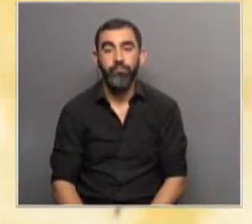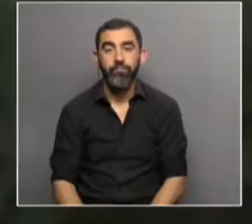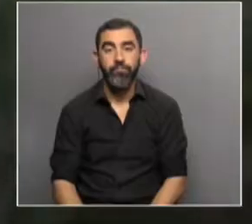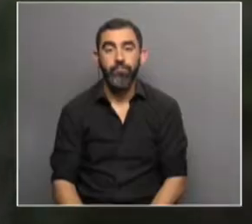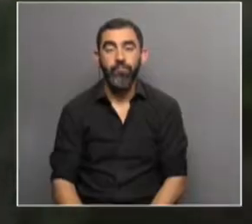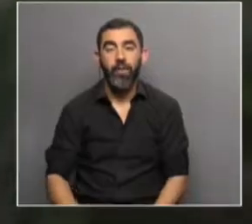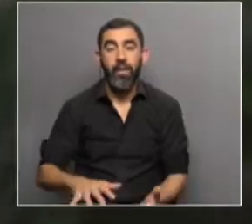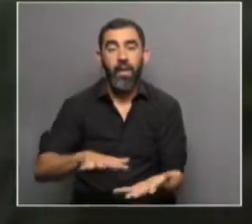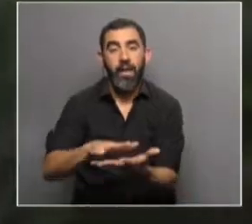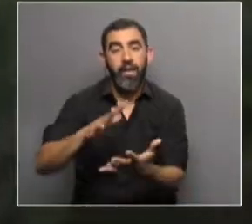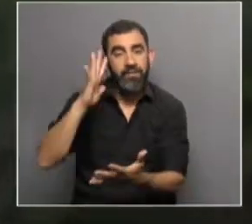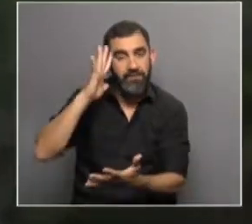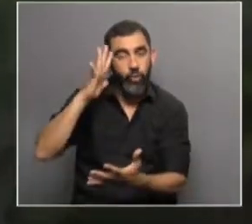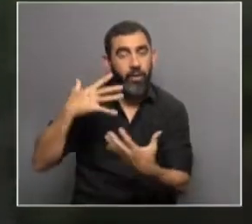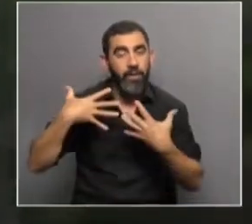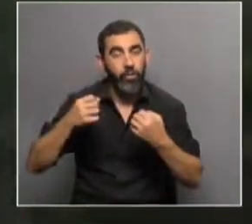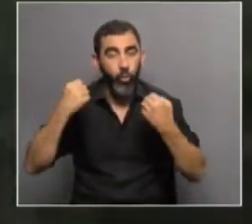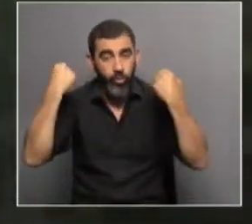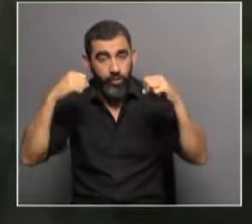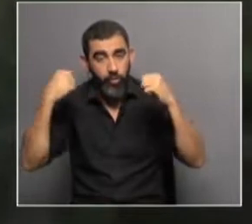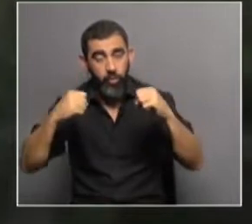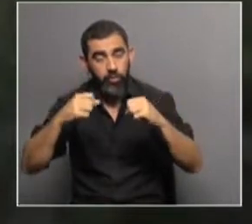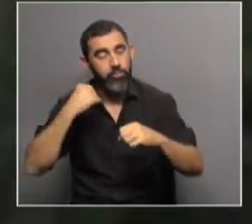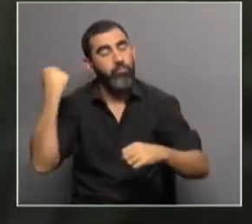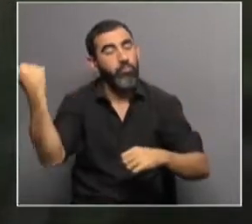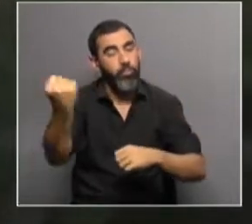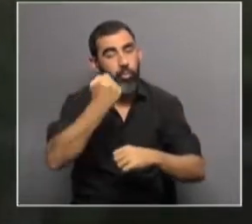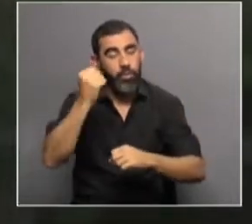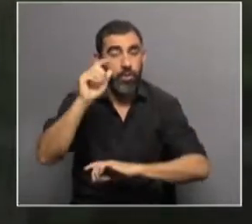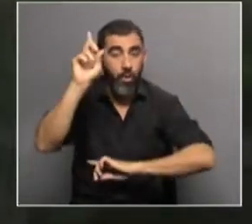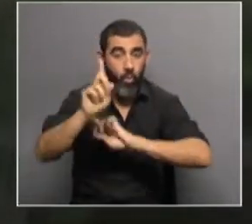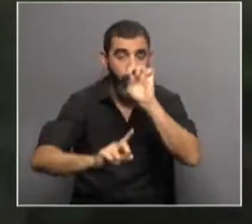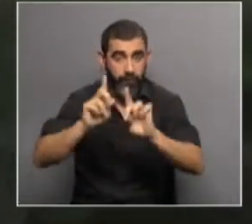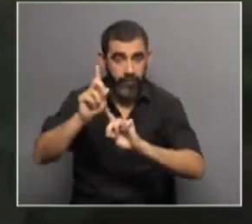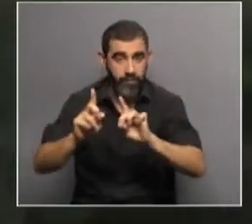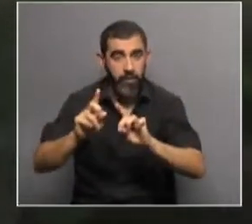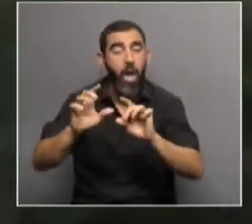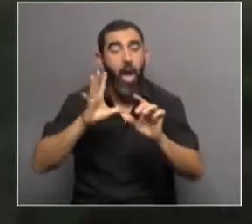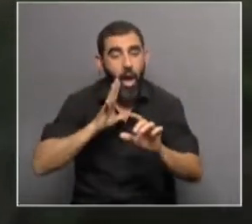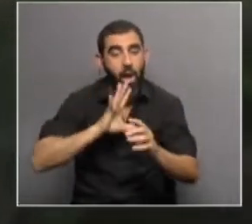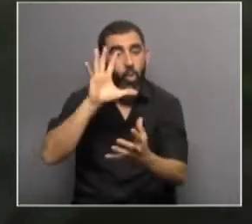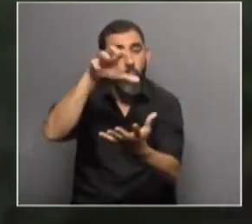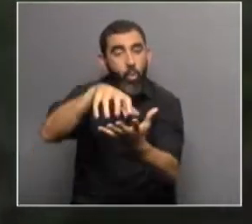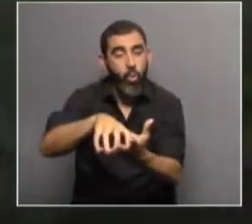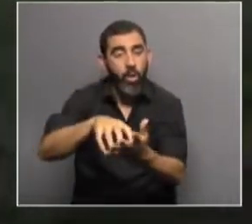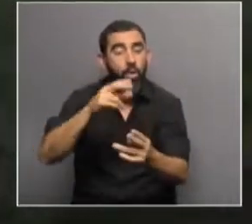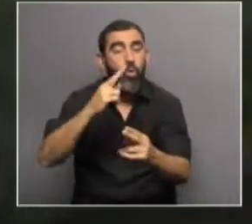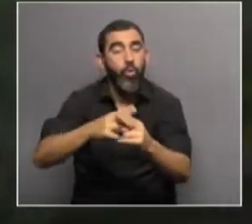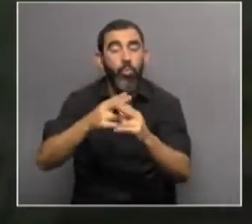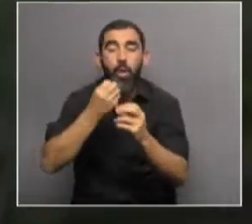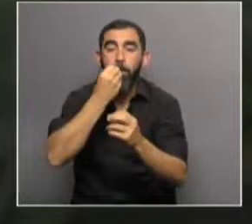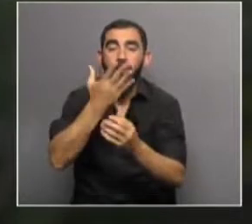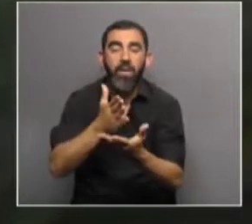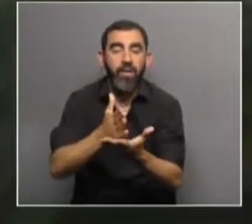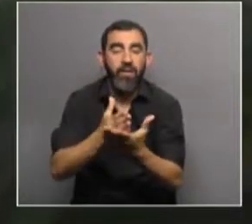El área de la psicología, de la salud y del deporte es un área muy importante para la universidad y ha construido un departamento que se llama de Bienestar